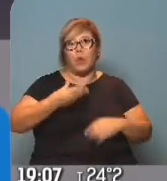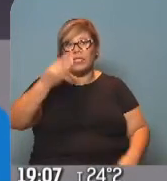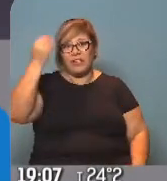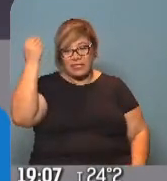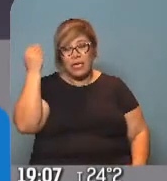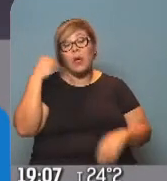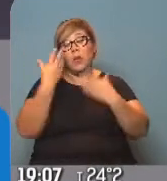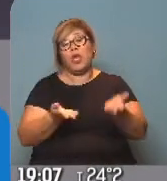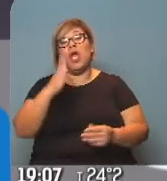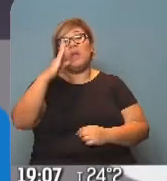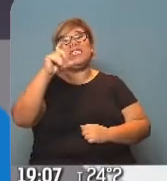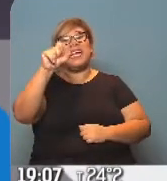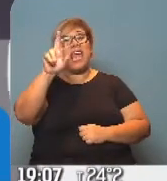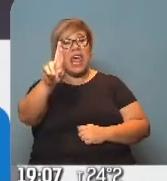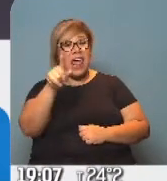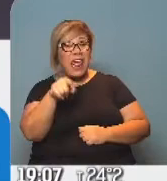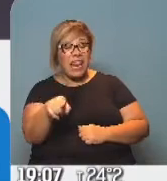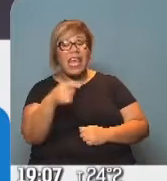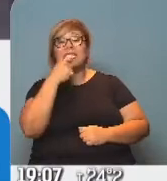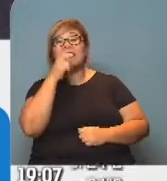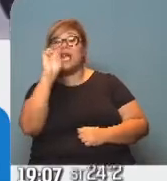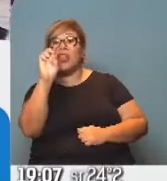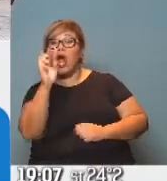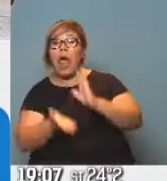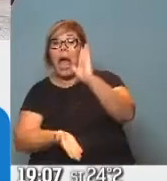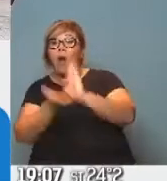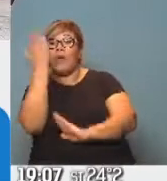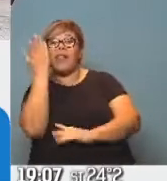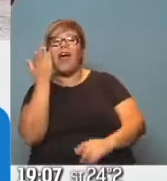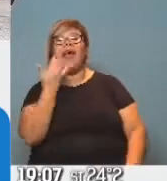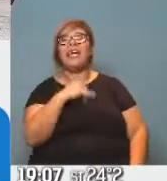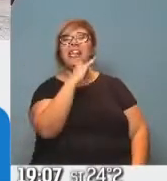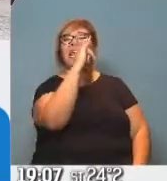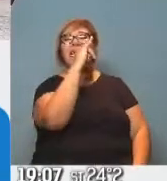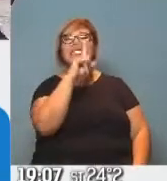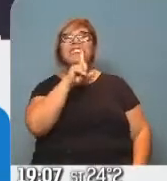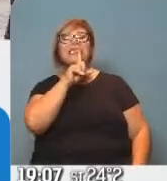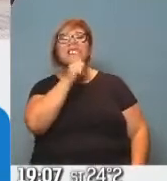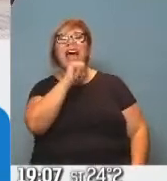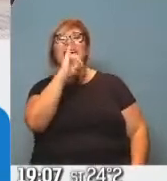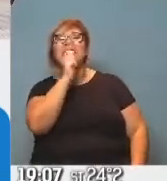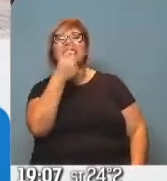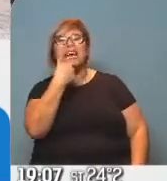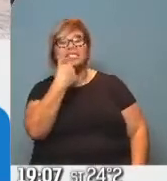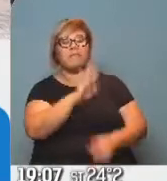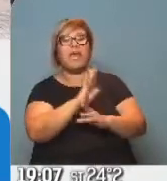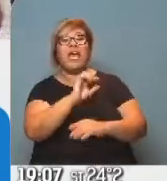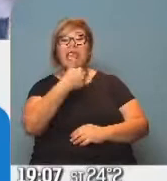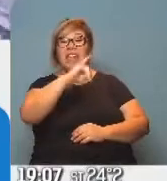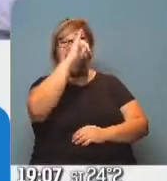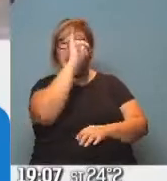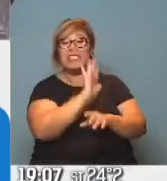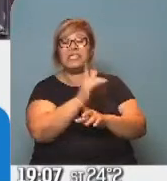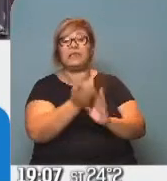reacción que tiene frente a una suba del dólar es ir subiendo la tasa de interés. Digamos que se suman varios factores, el tema del